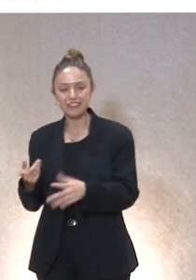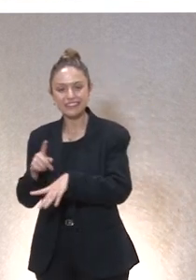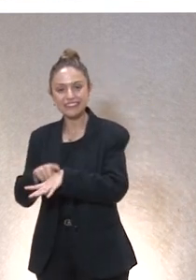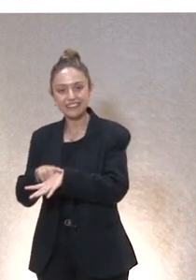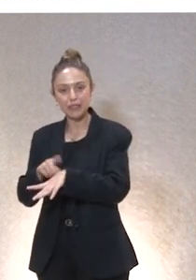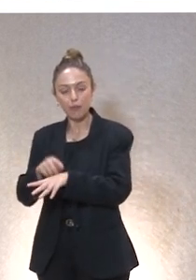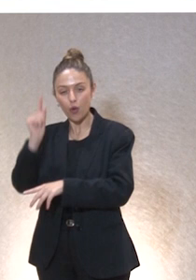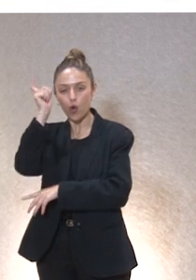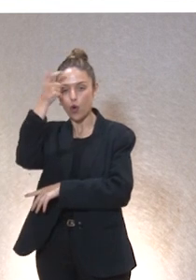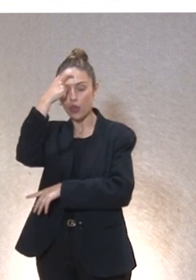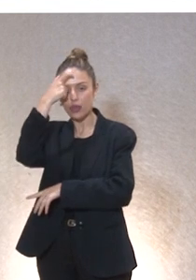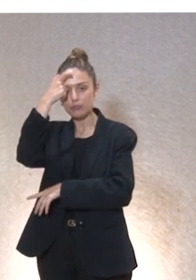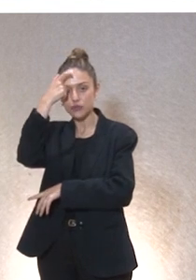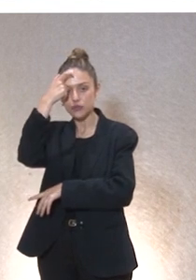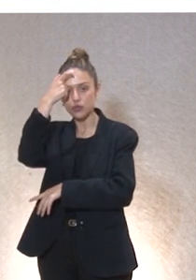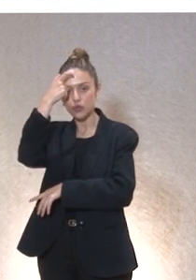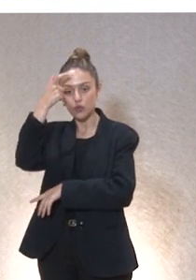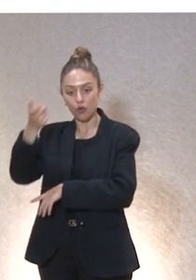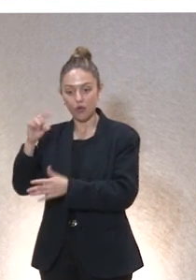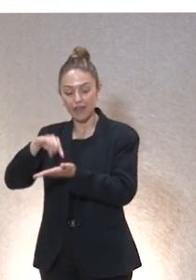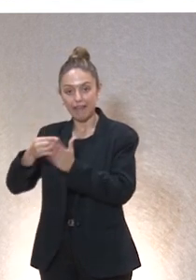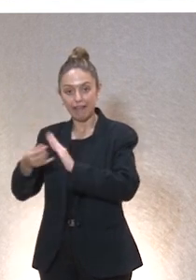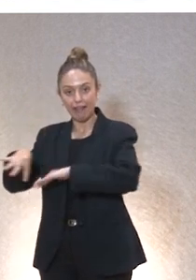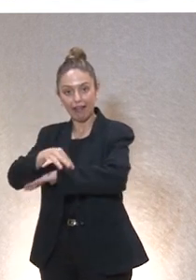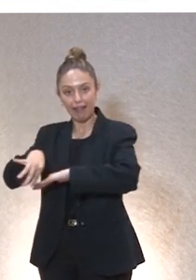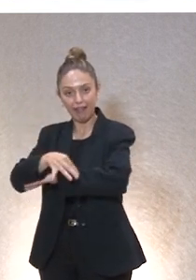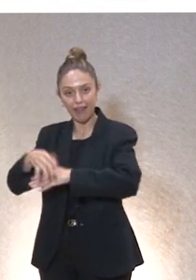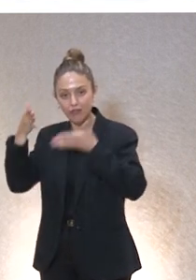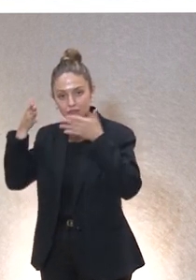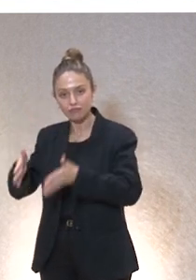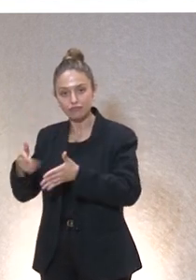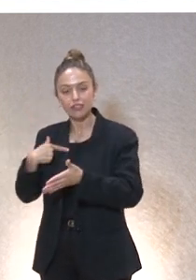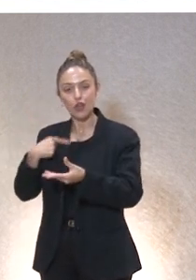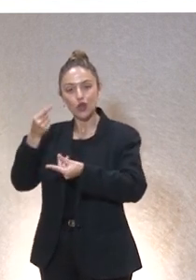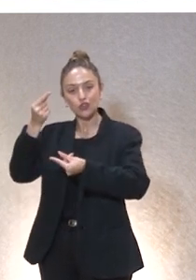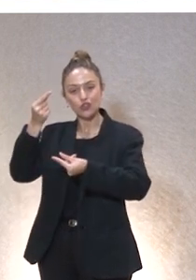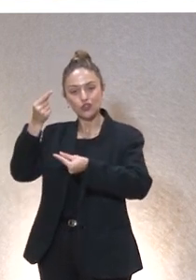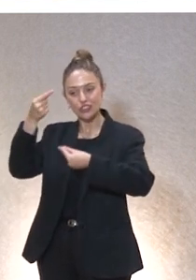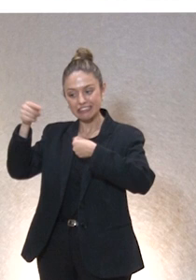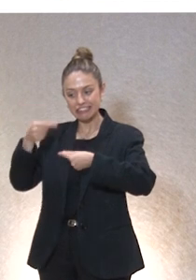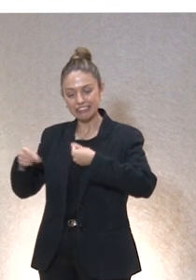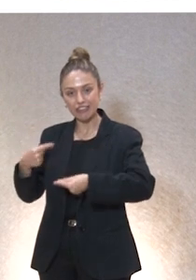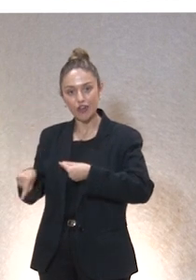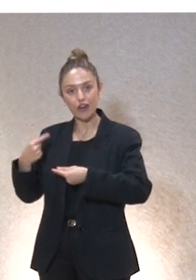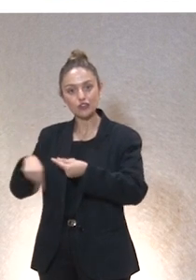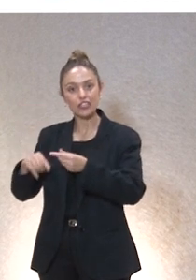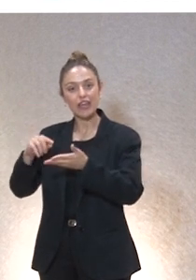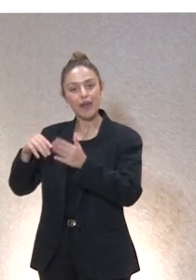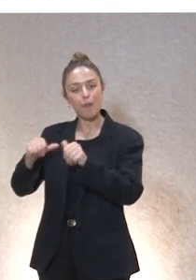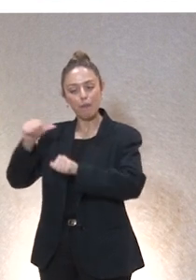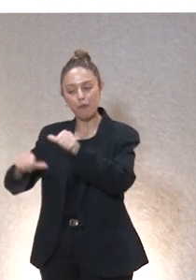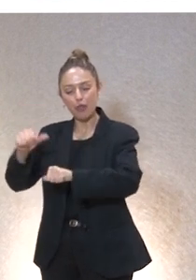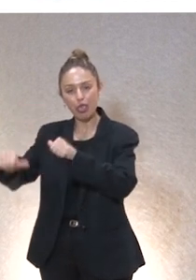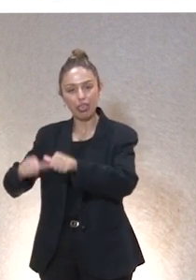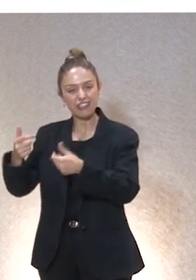utilizan los ingenieros, el concepto de tiempo que maneja el chat GPT y los diseñadores de procesos algorítmicos o seguridad en inteligencia